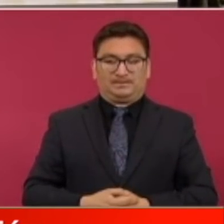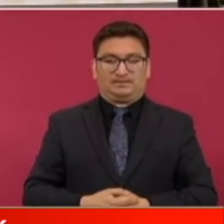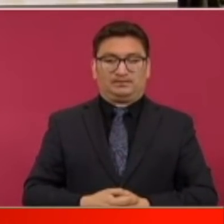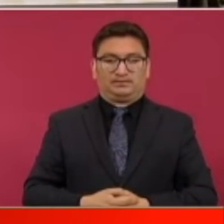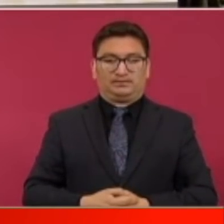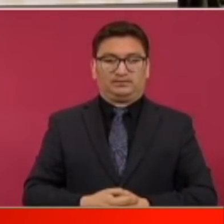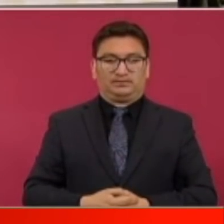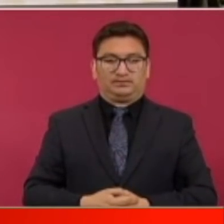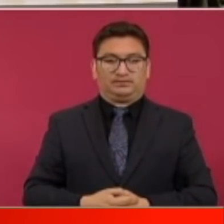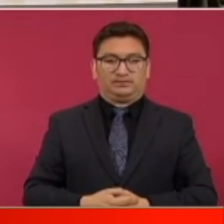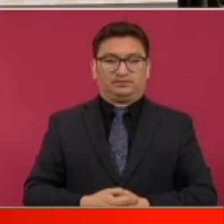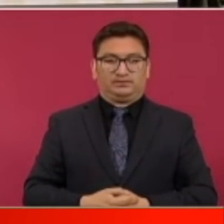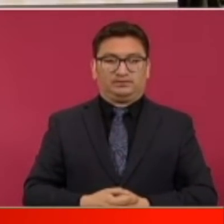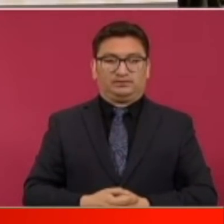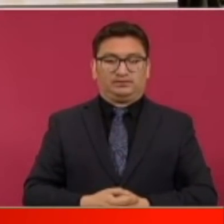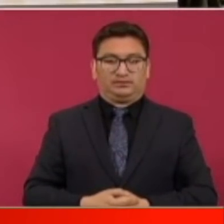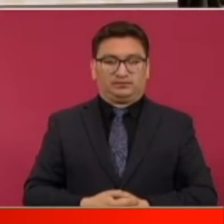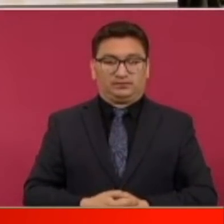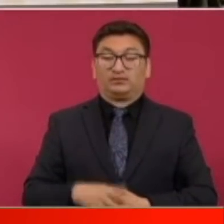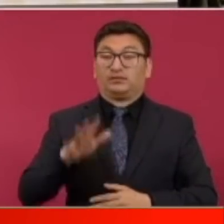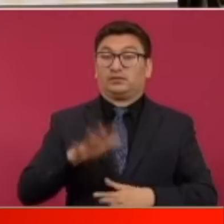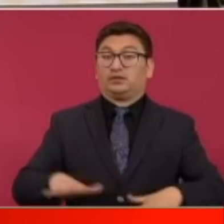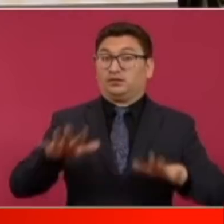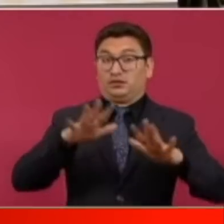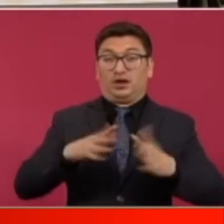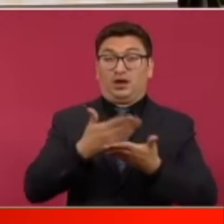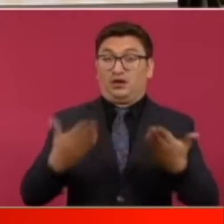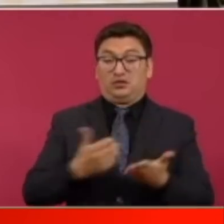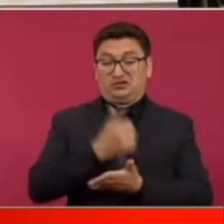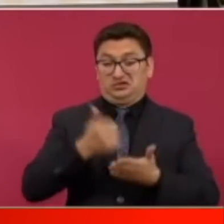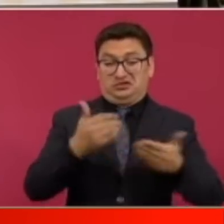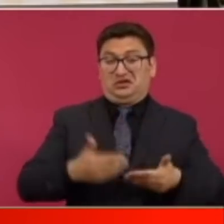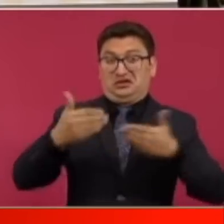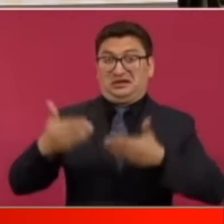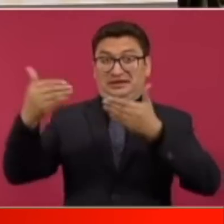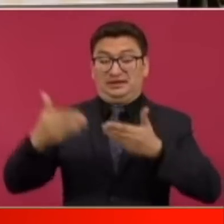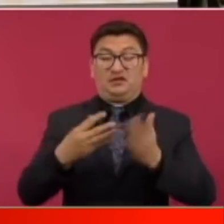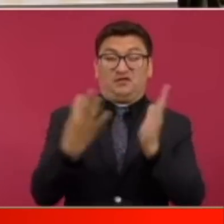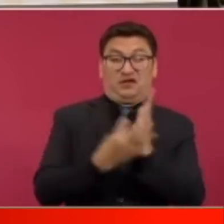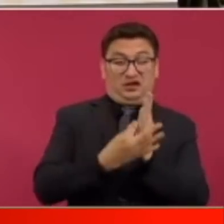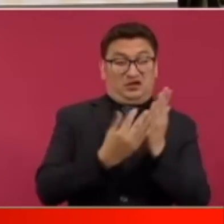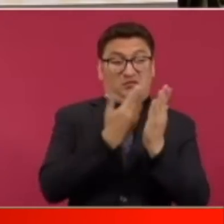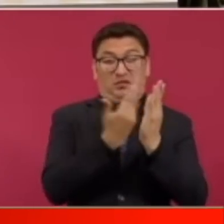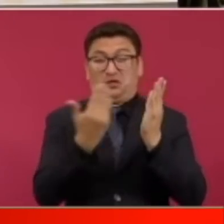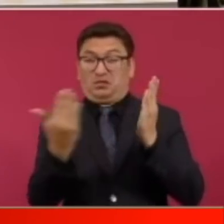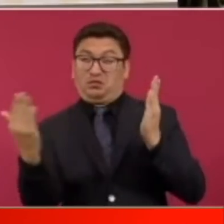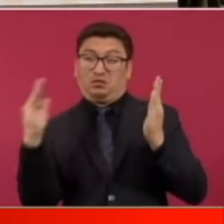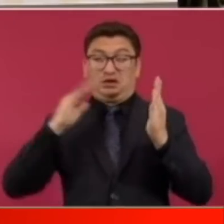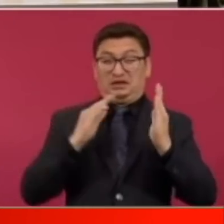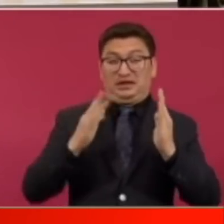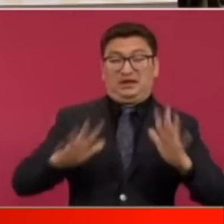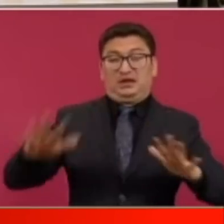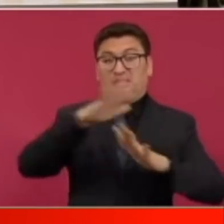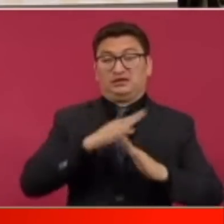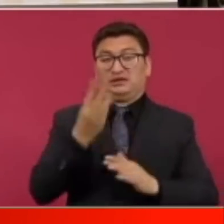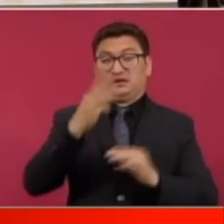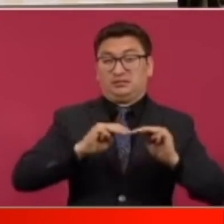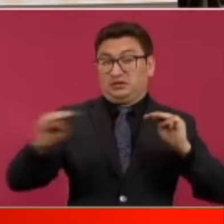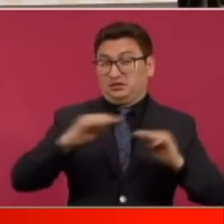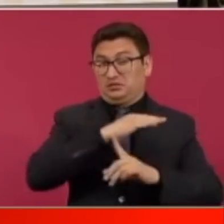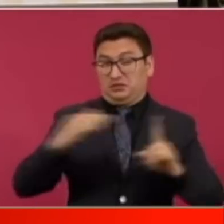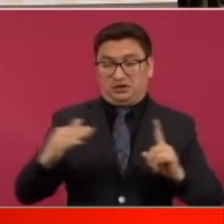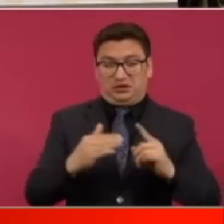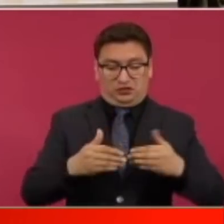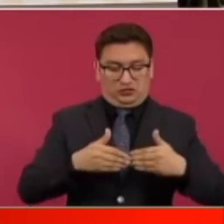la ciudad de las libertades es hoy una ciudad amurallada hay tres capas de varias metálicas que resgueran palacio nacional son aproximadamente tres metros y medio